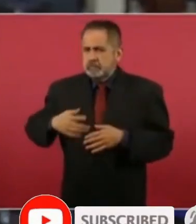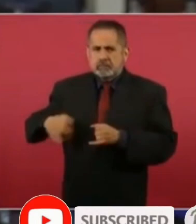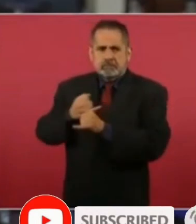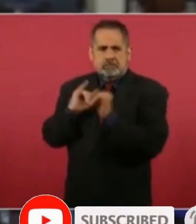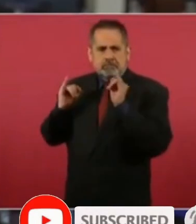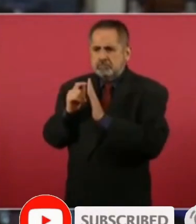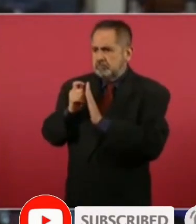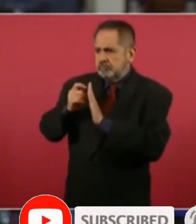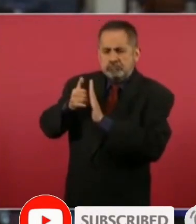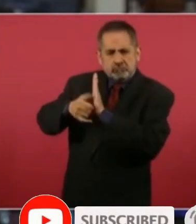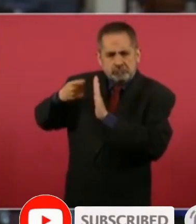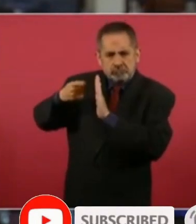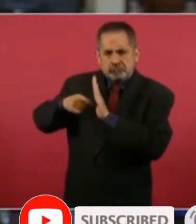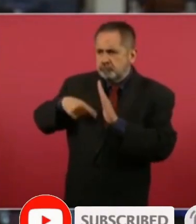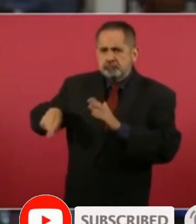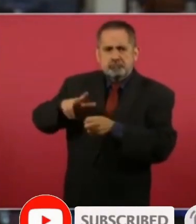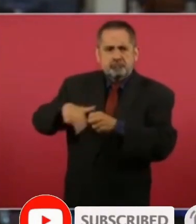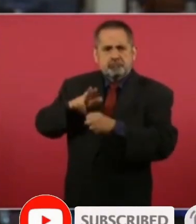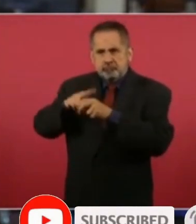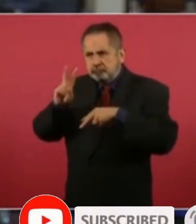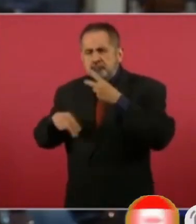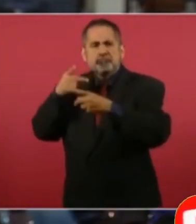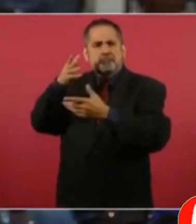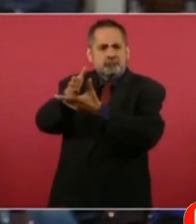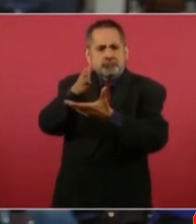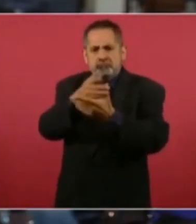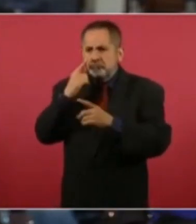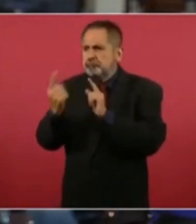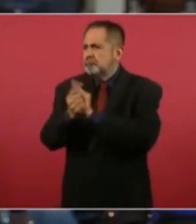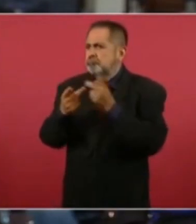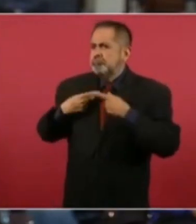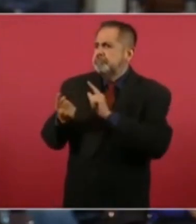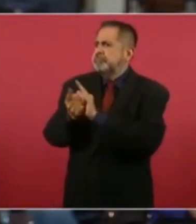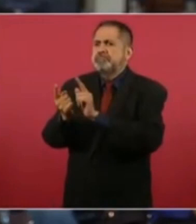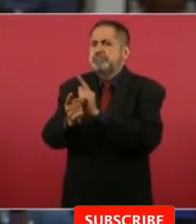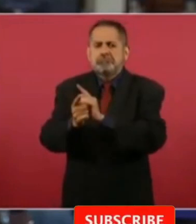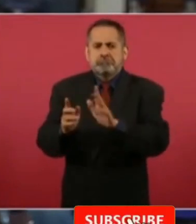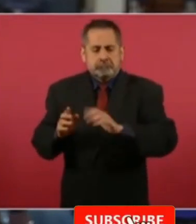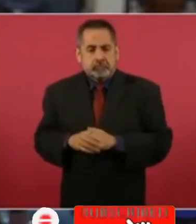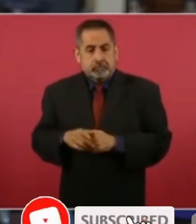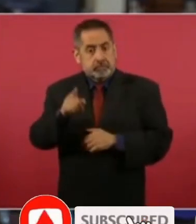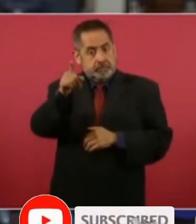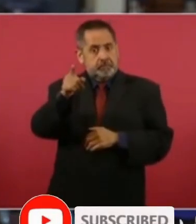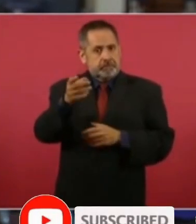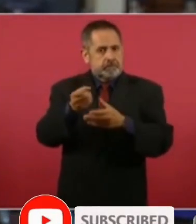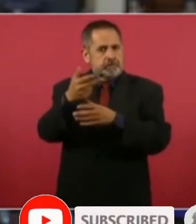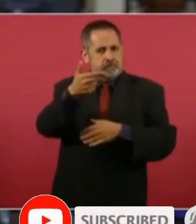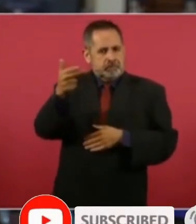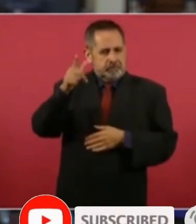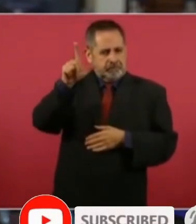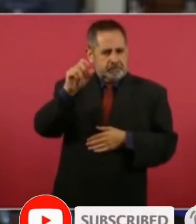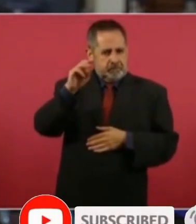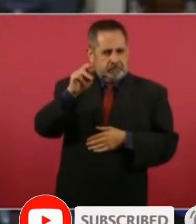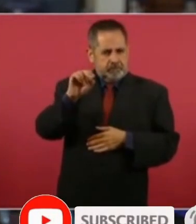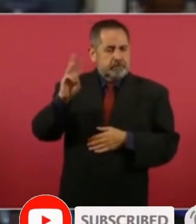youtuberos, los de abajo, que estuvimos cubriendo a la gente de a pie. Y después de que usted salió allá en el Hotel Lombardi,